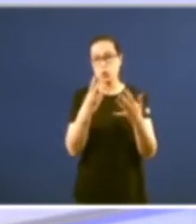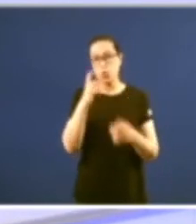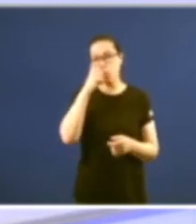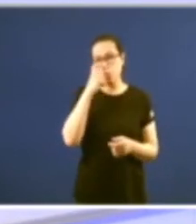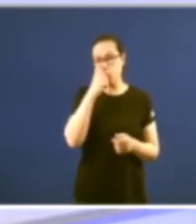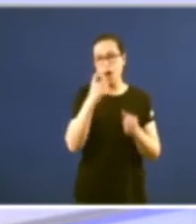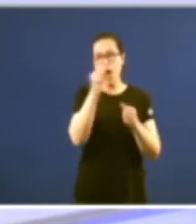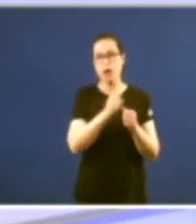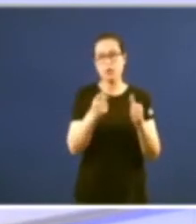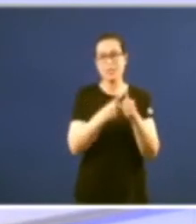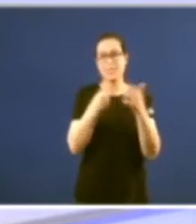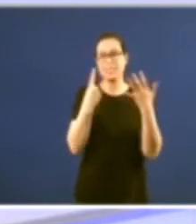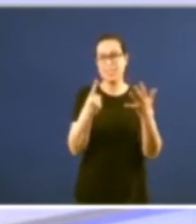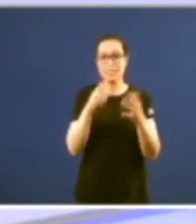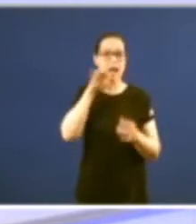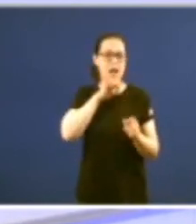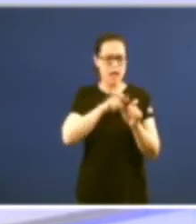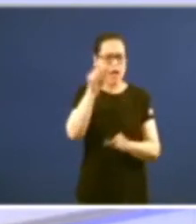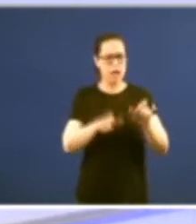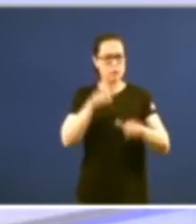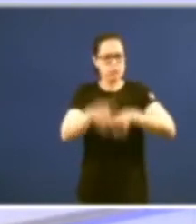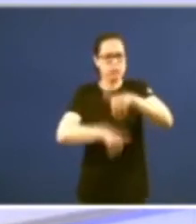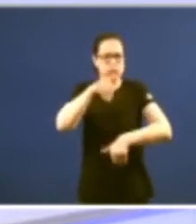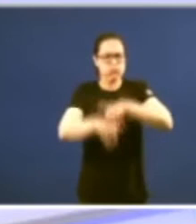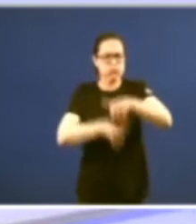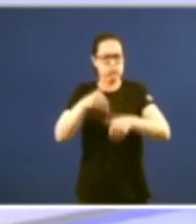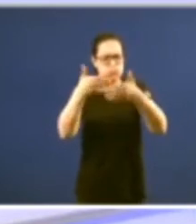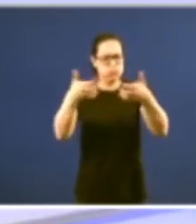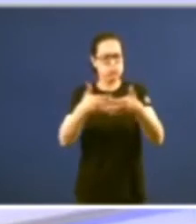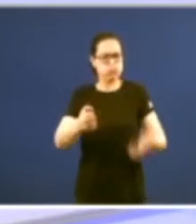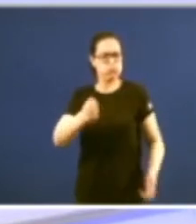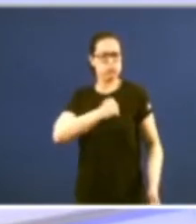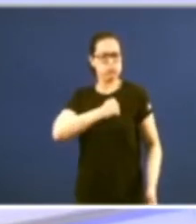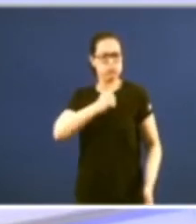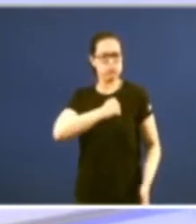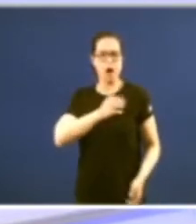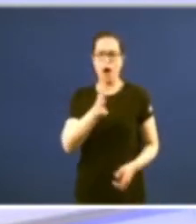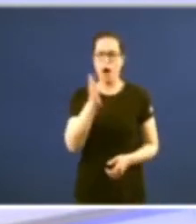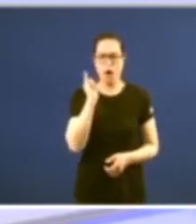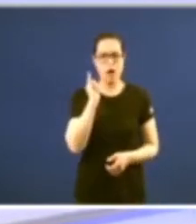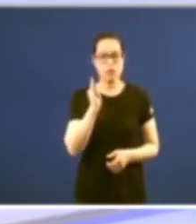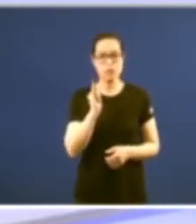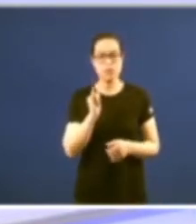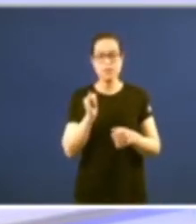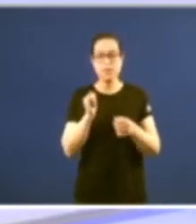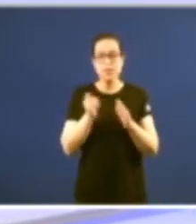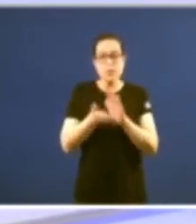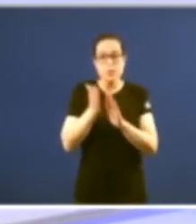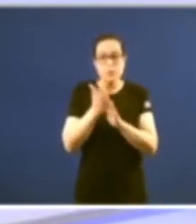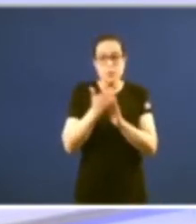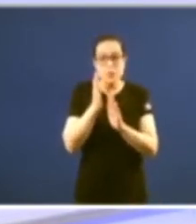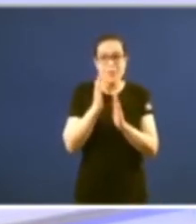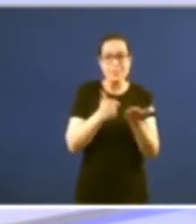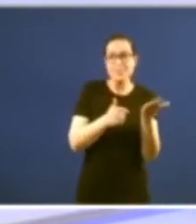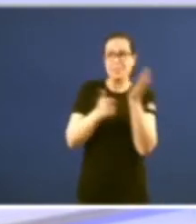galegos votaron en masa un texto aprobado con auténtico ferrobor patriótico e ainda que non puido ser aprobado polas cortes